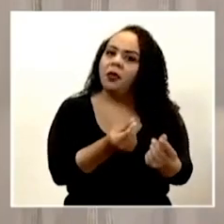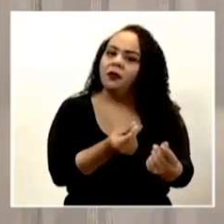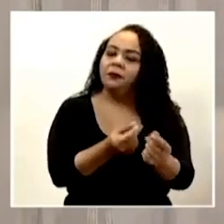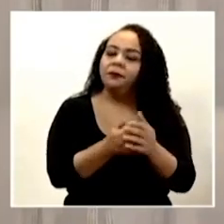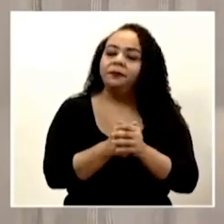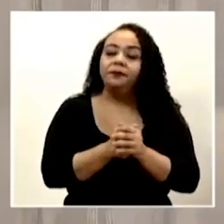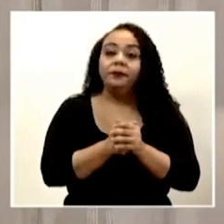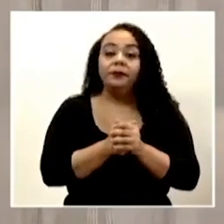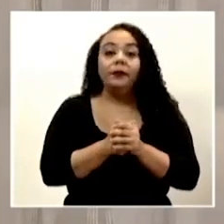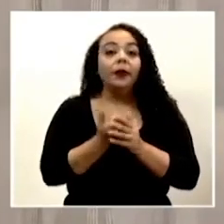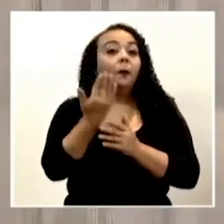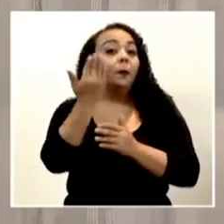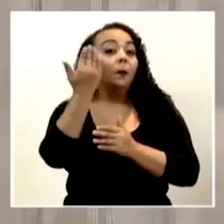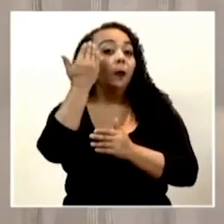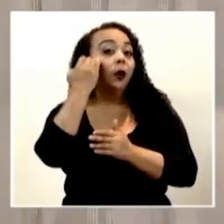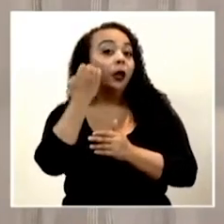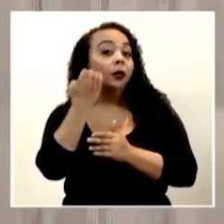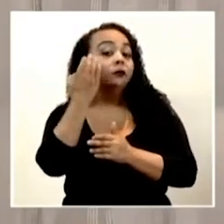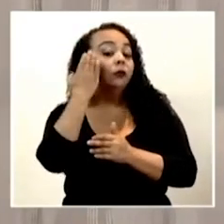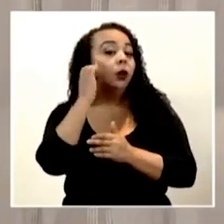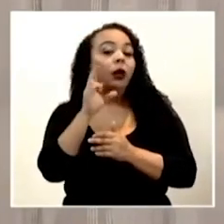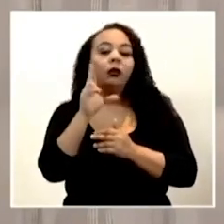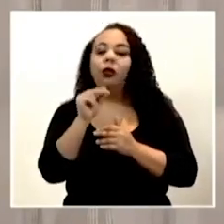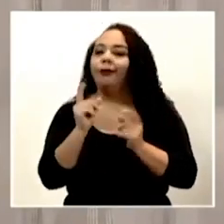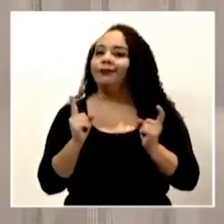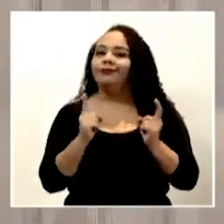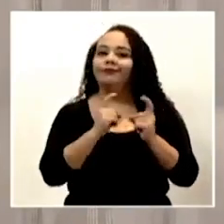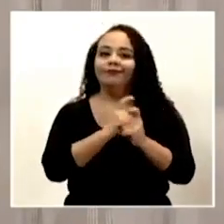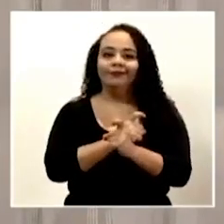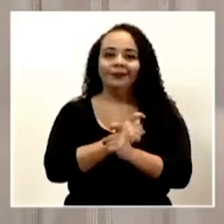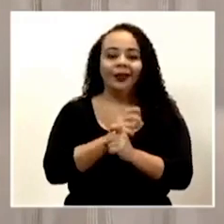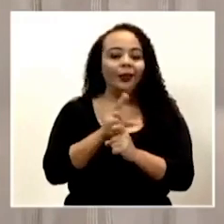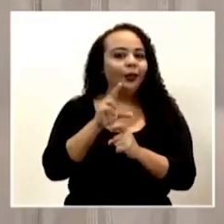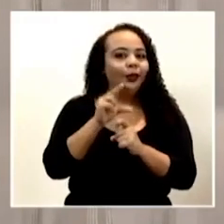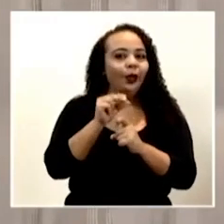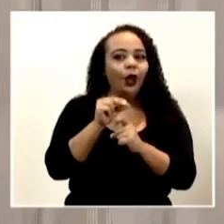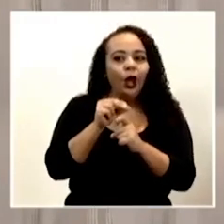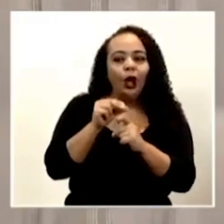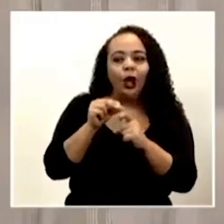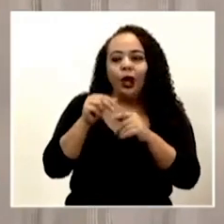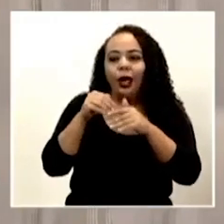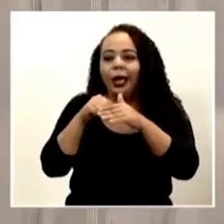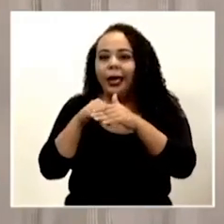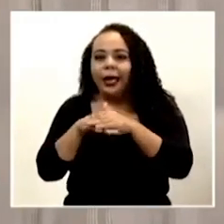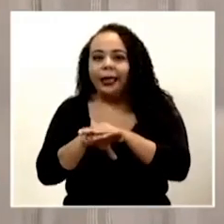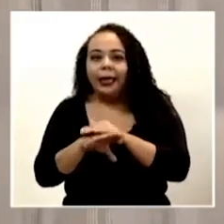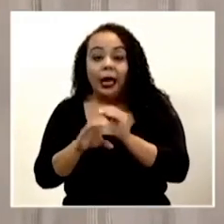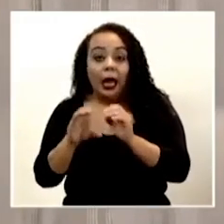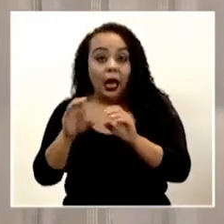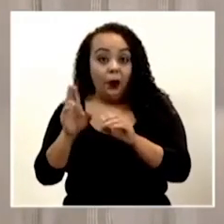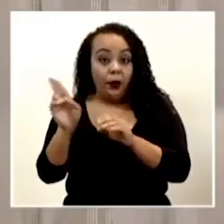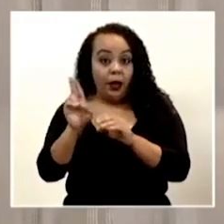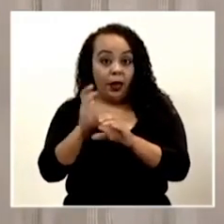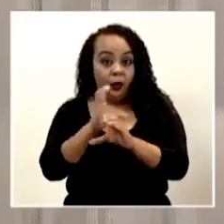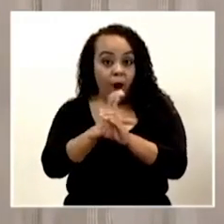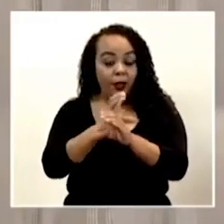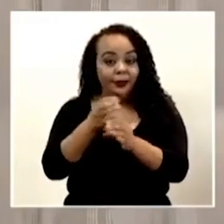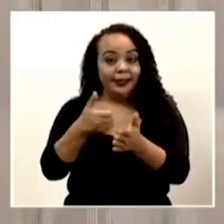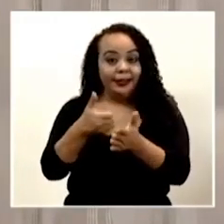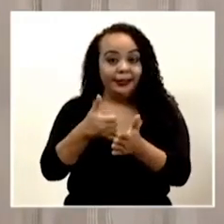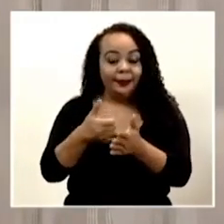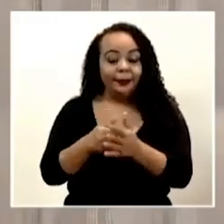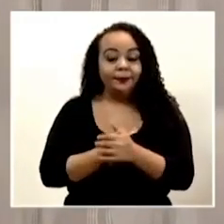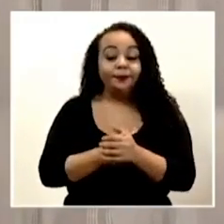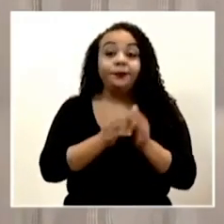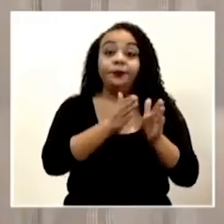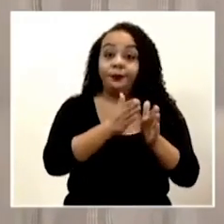precisamente porque no se están complicando y no están entrando en una unidad de cuidados intensivos. Las